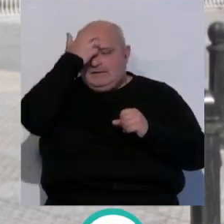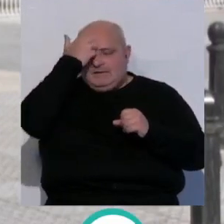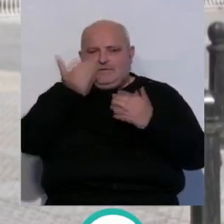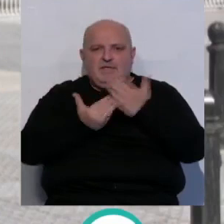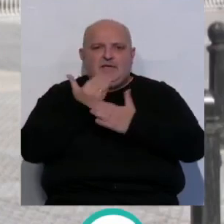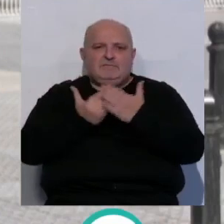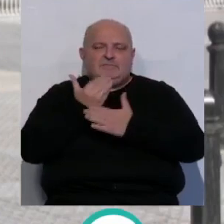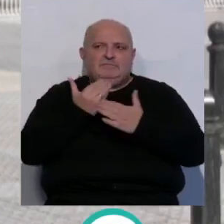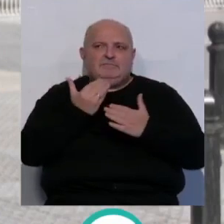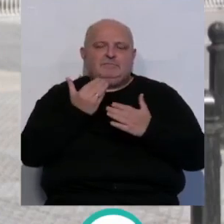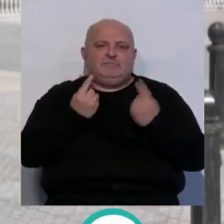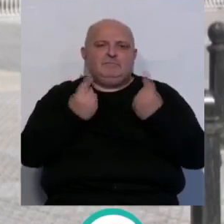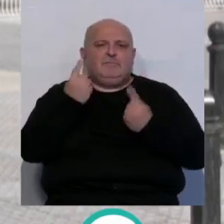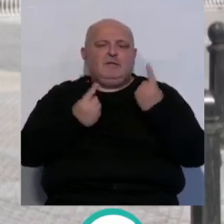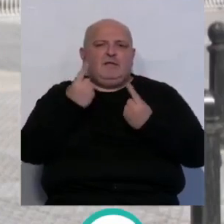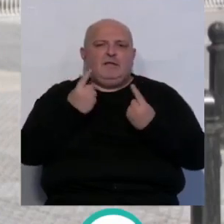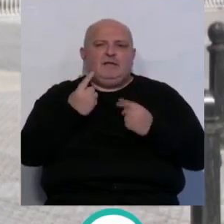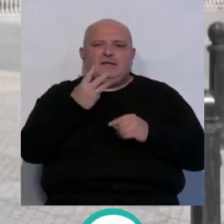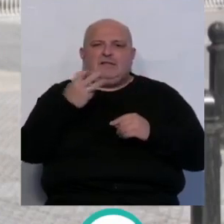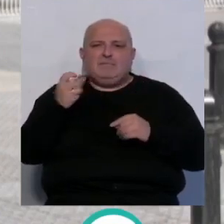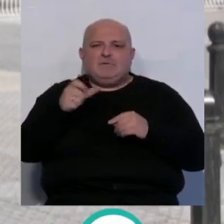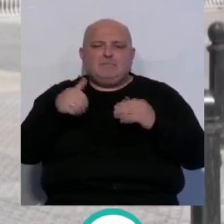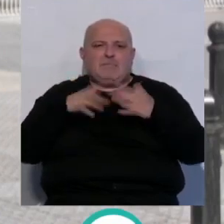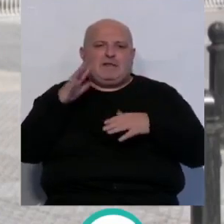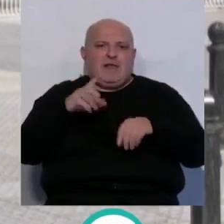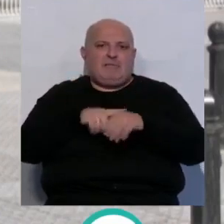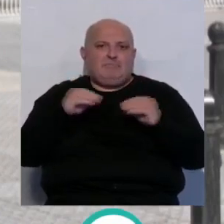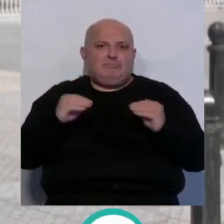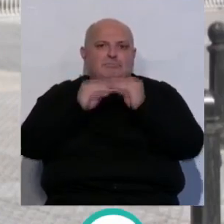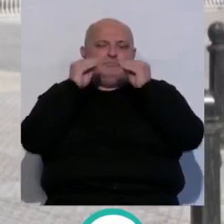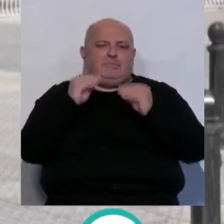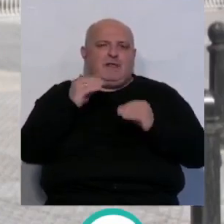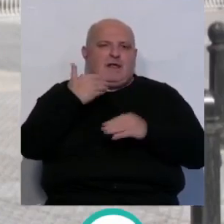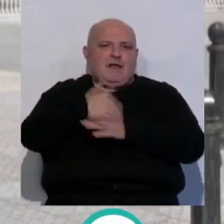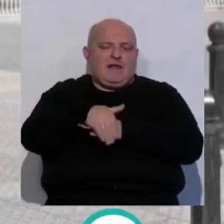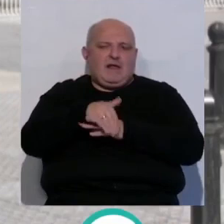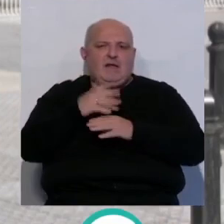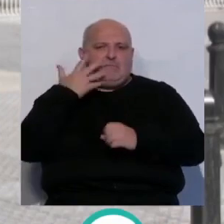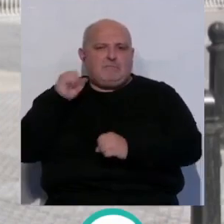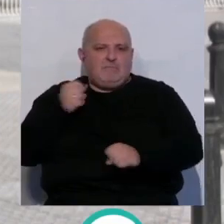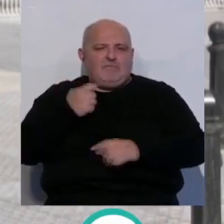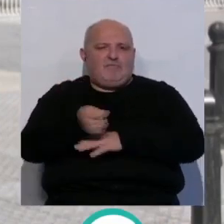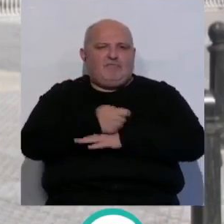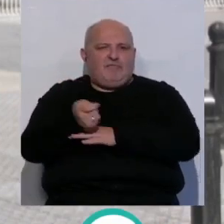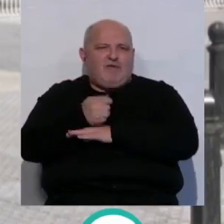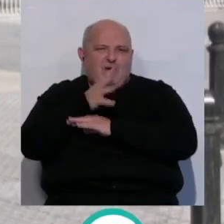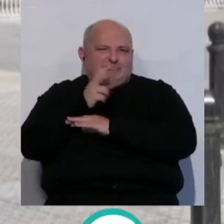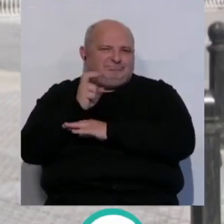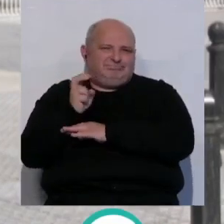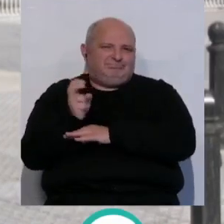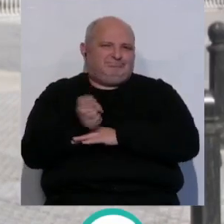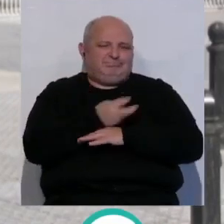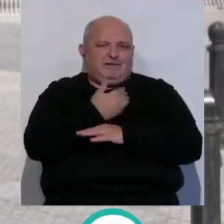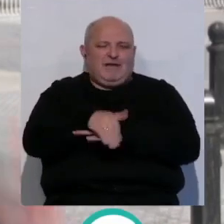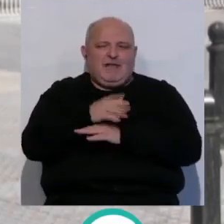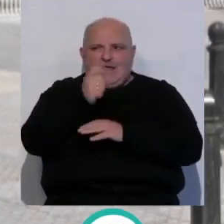Hay días, en los demás refuerzos donde hay hasta 300 personas a la vez trabajando en la calle, en barrido, en baldeo, de todas las